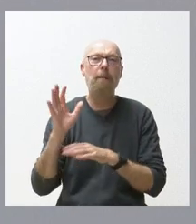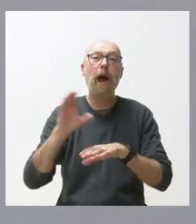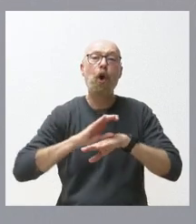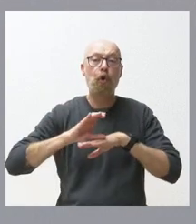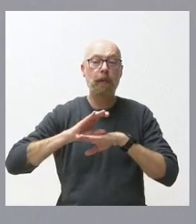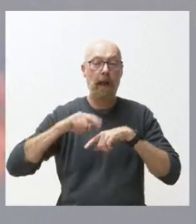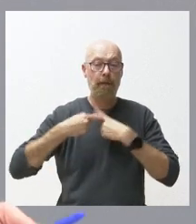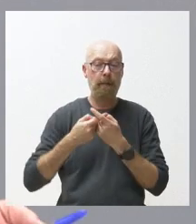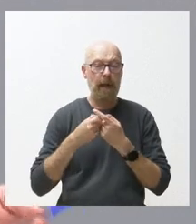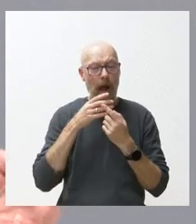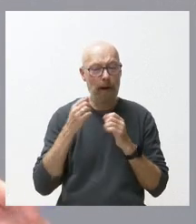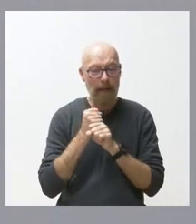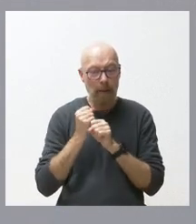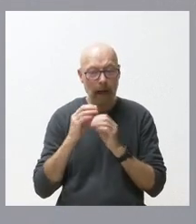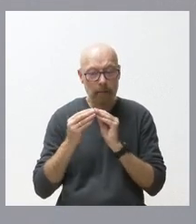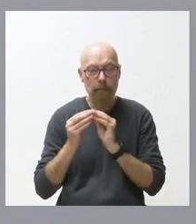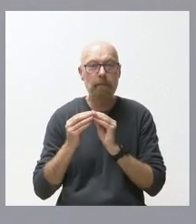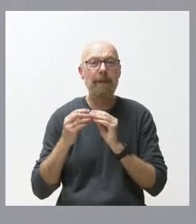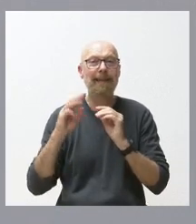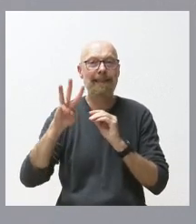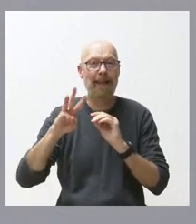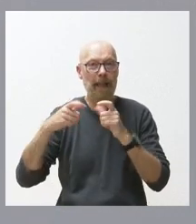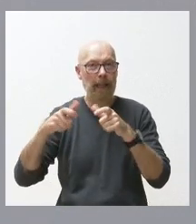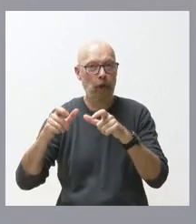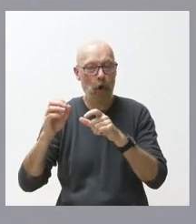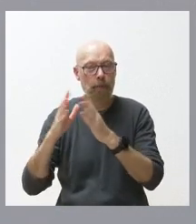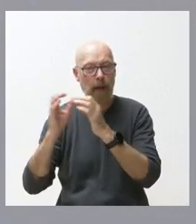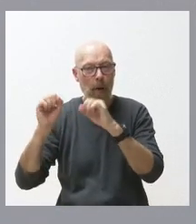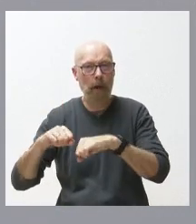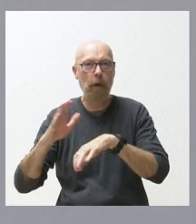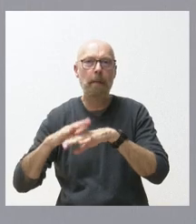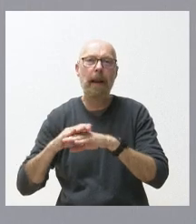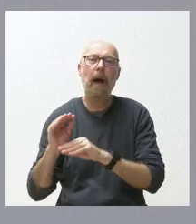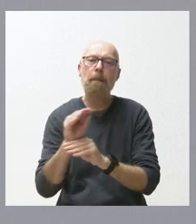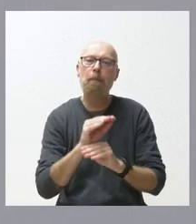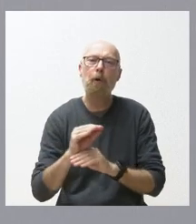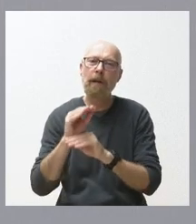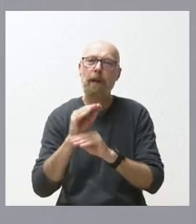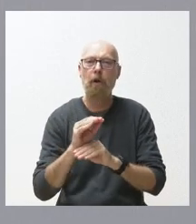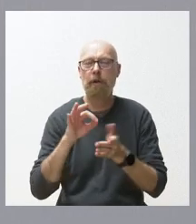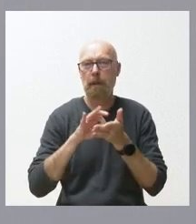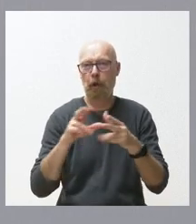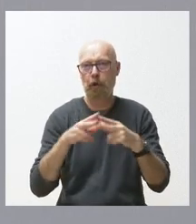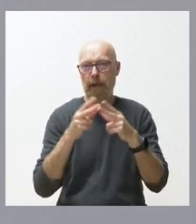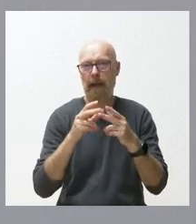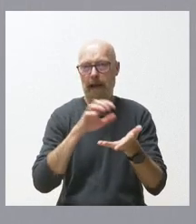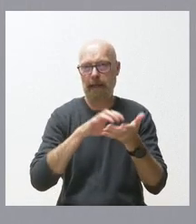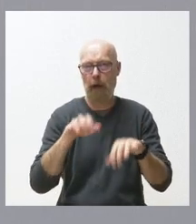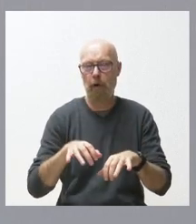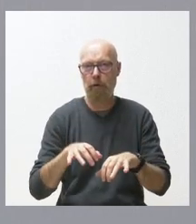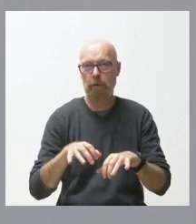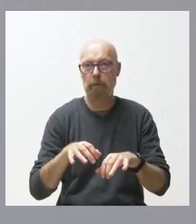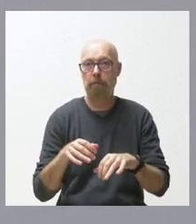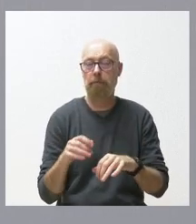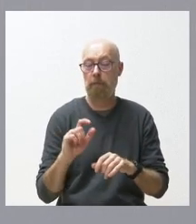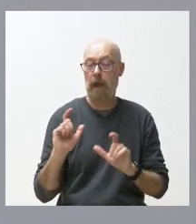sector para la protección de los servicios sociales en el conjunto de Castilla y León se reunió el